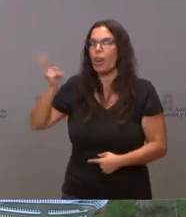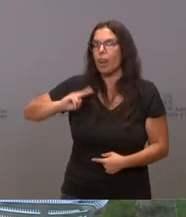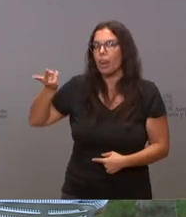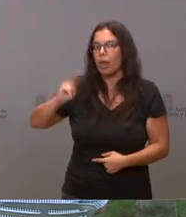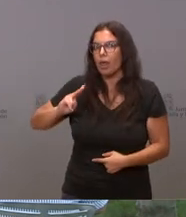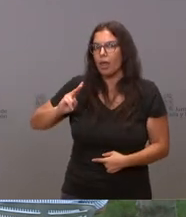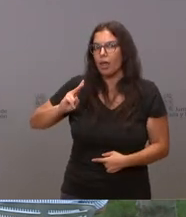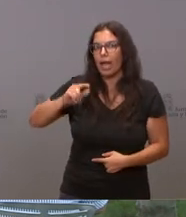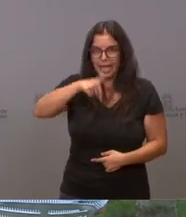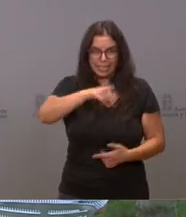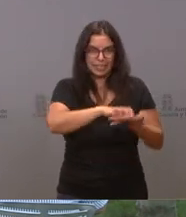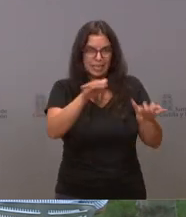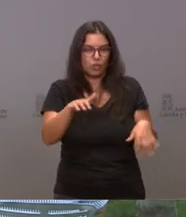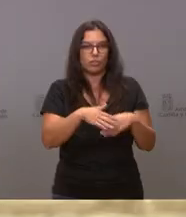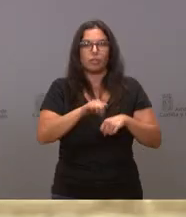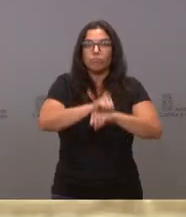¿El Gobierno de Castilla y León?